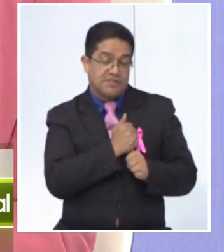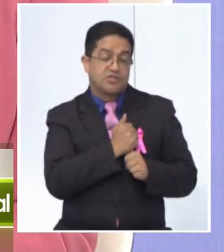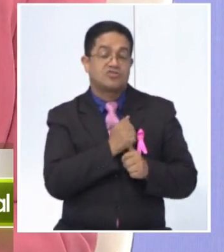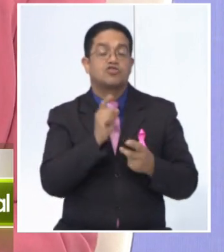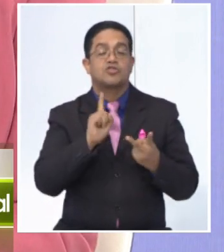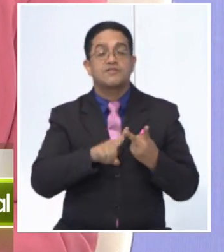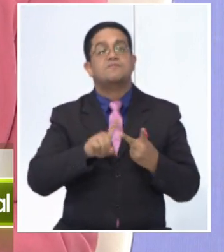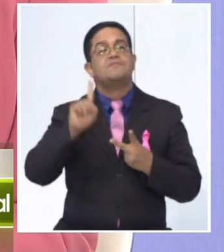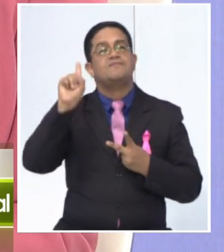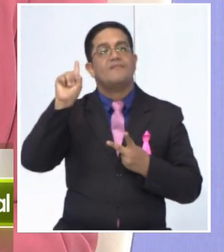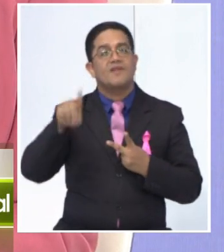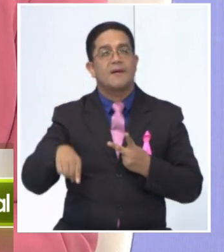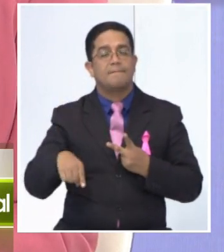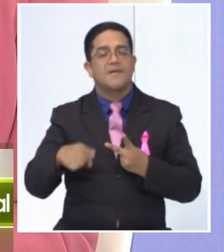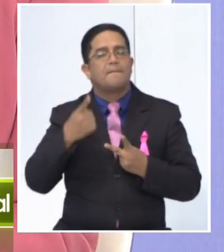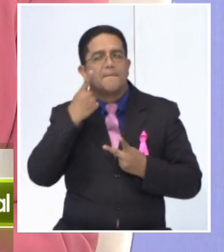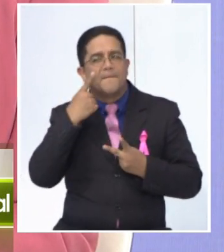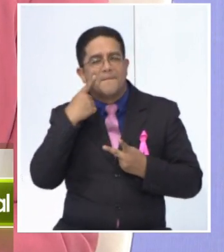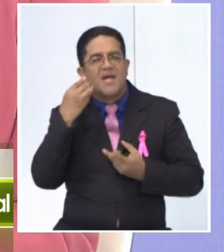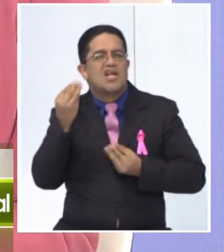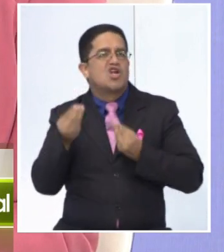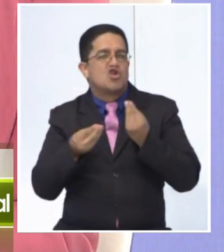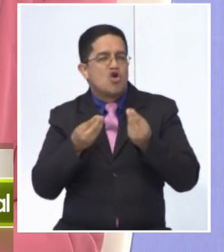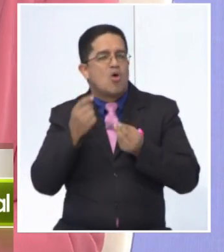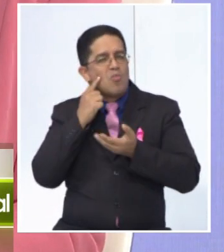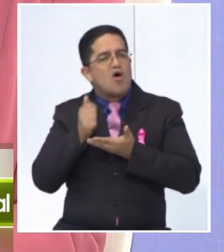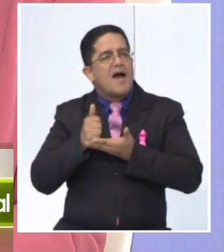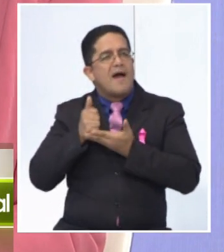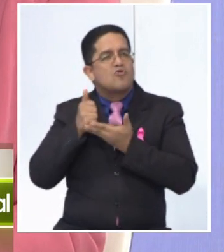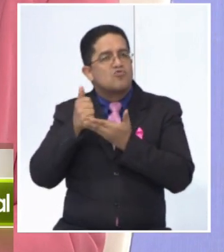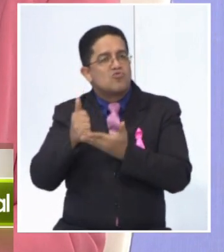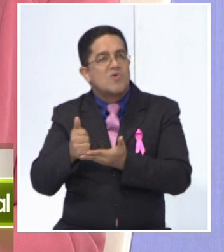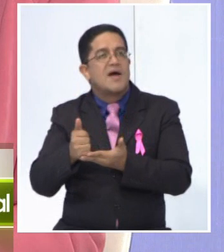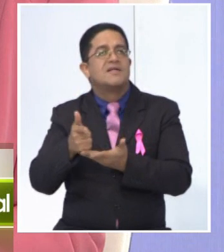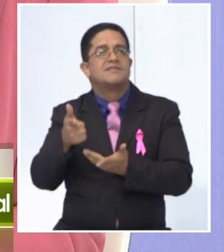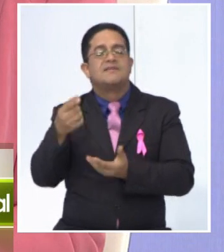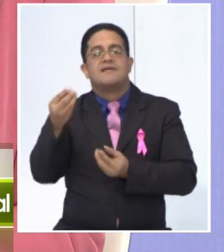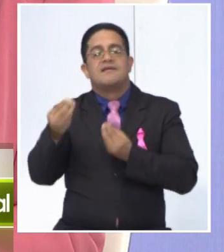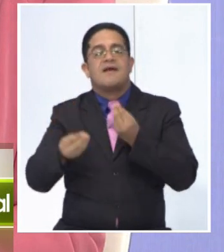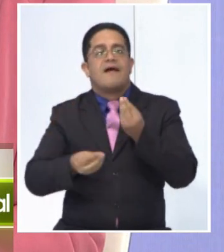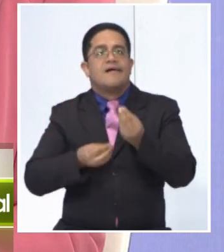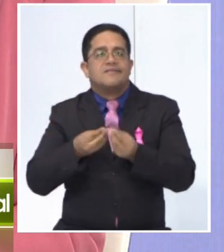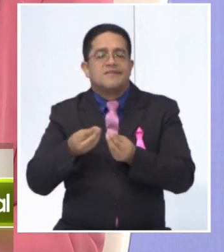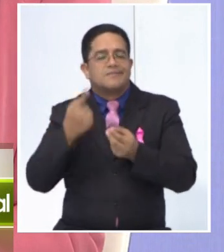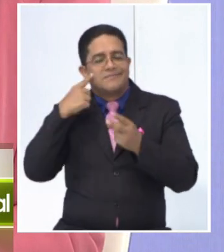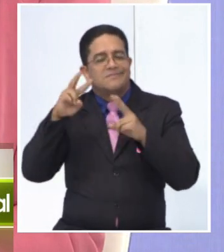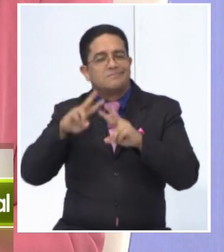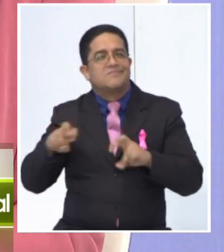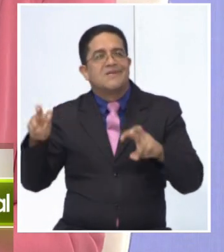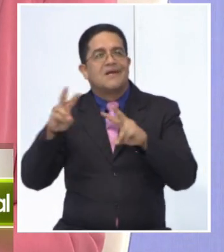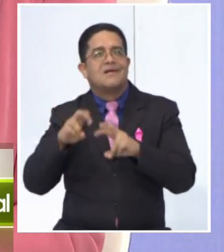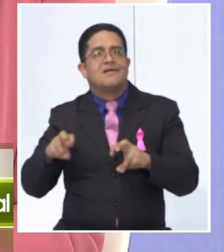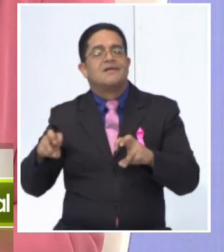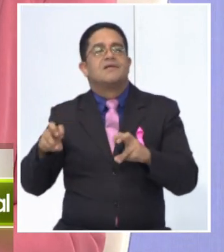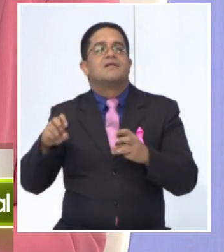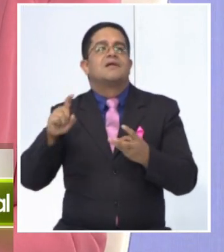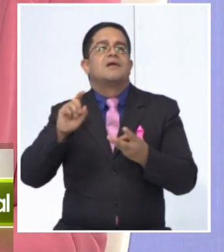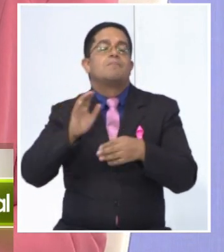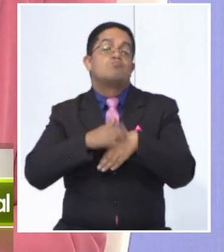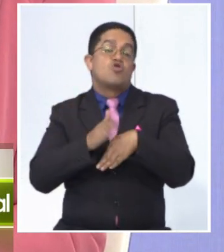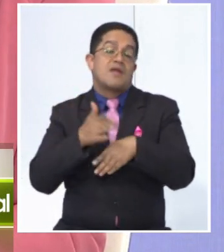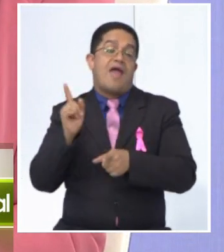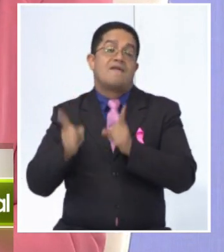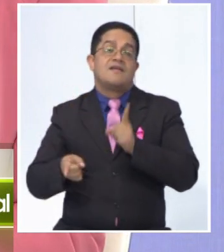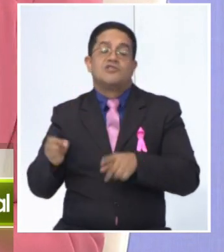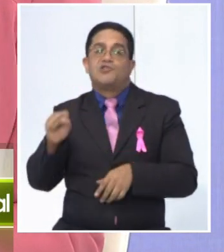tenemos que también, como ciudadanos, poner nuestro granito de arena y realmente ir a hacernos los estudios necesarios y no dejar pasar el tiempo. Porque a veces por